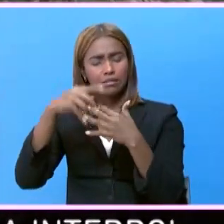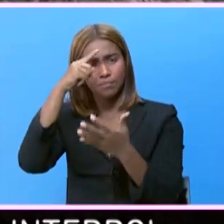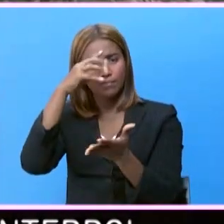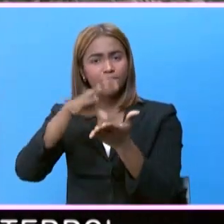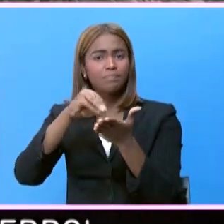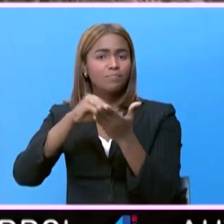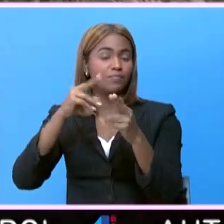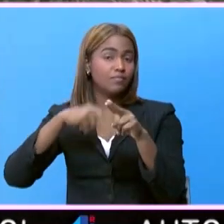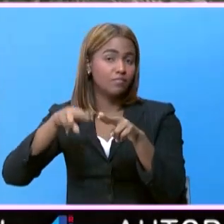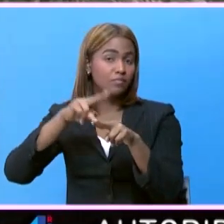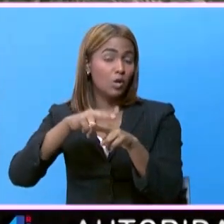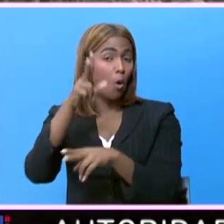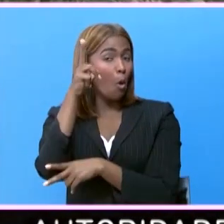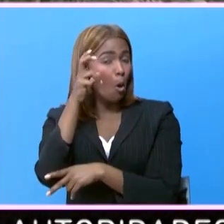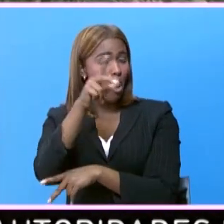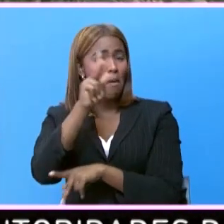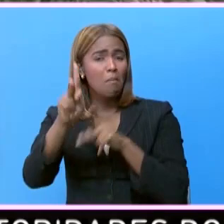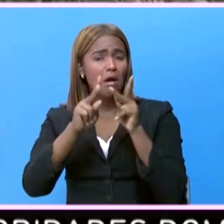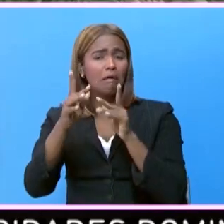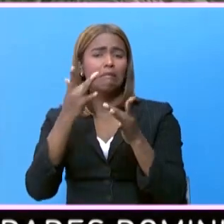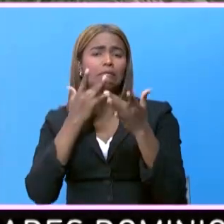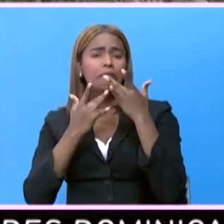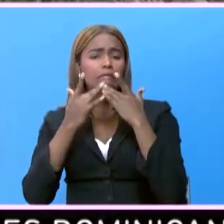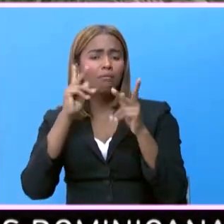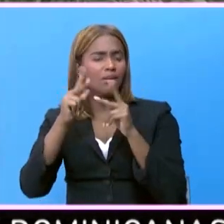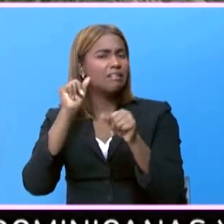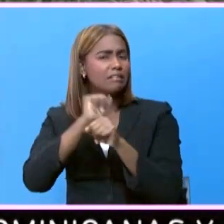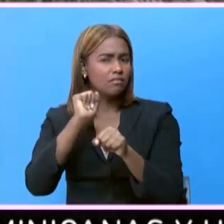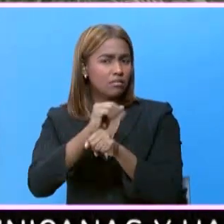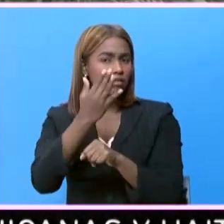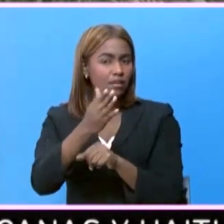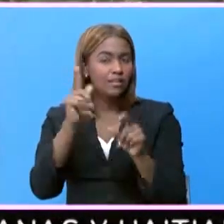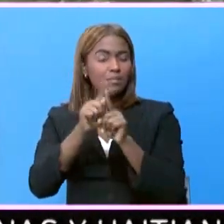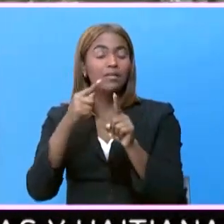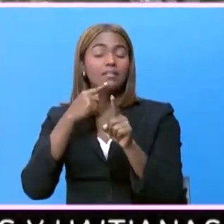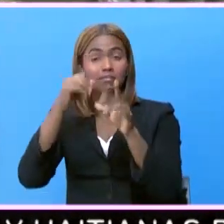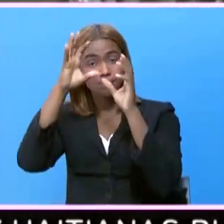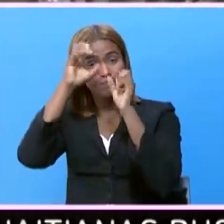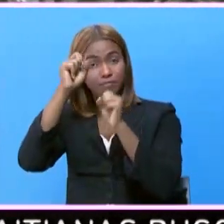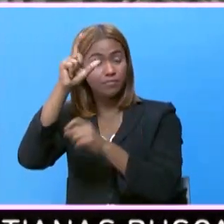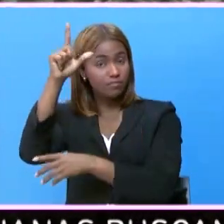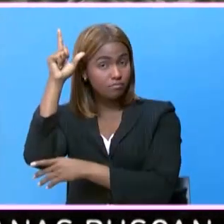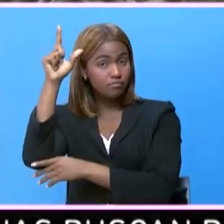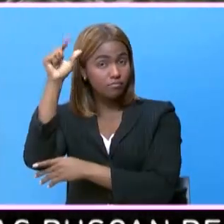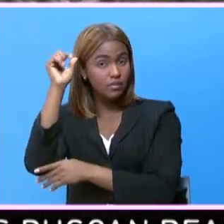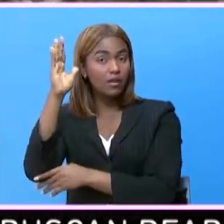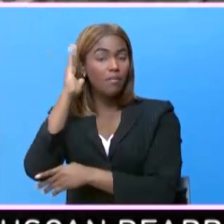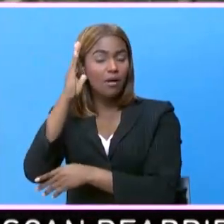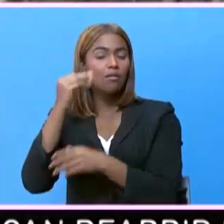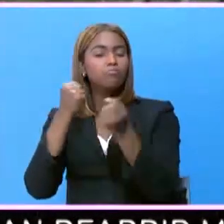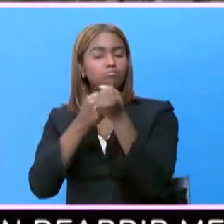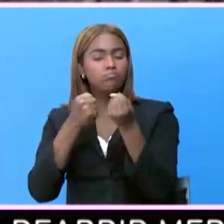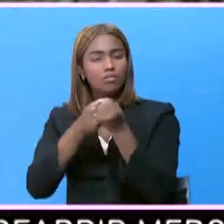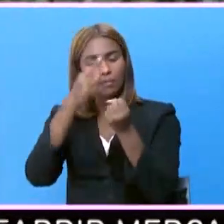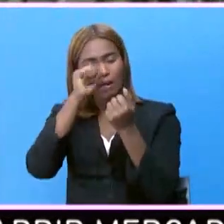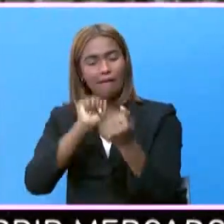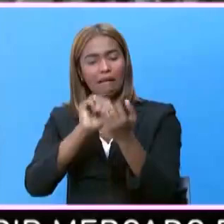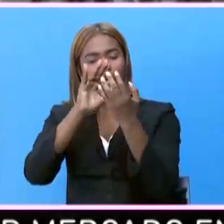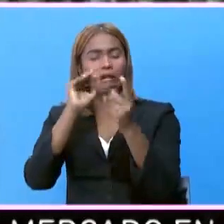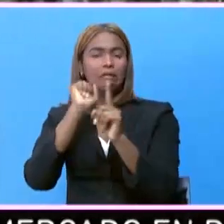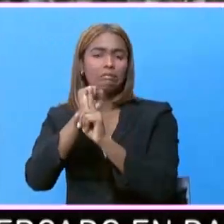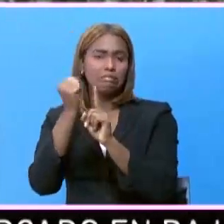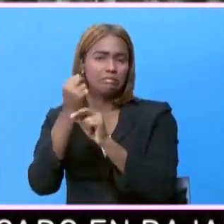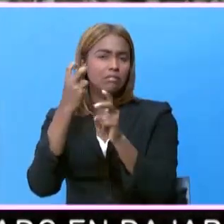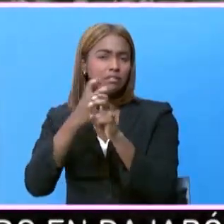nacional, escuchó las necesidades de los productores y garantizó que el presidente Luis Sabinader dará apoyo para enfrentar los